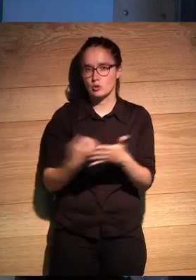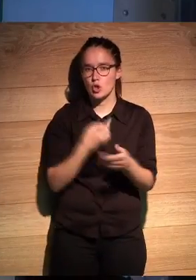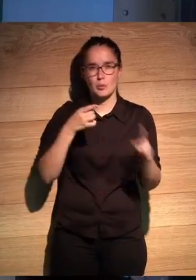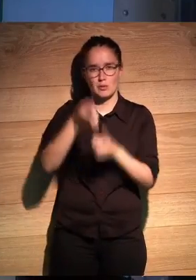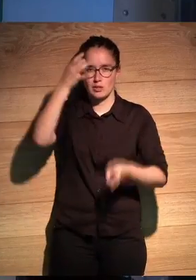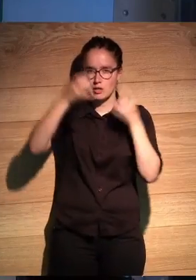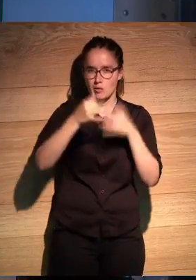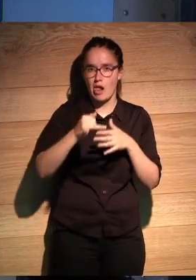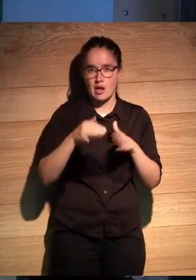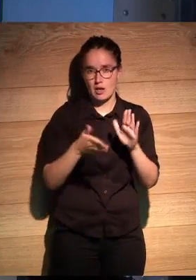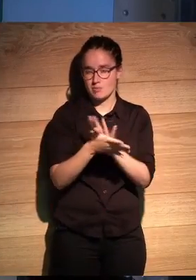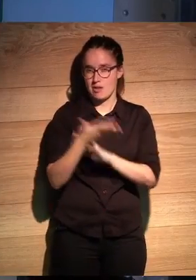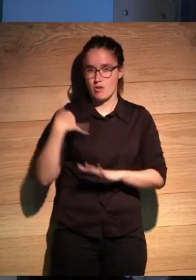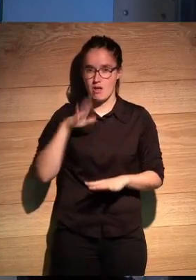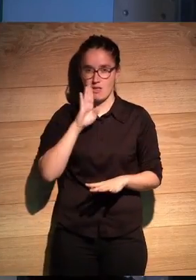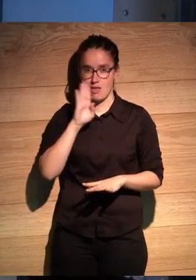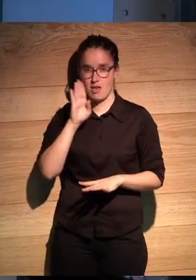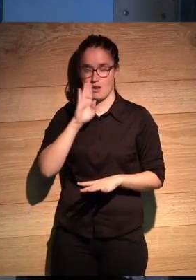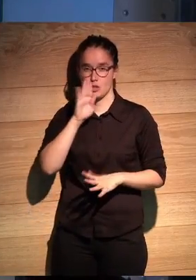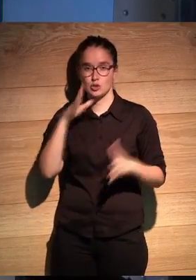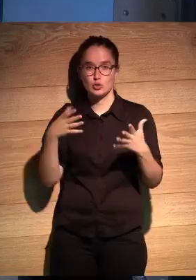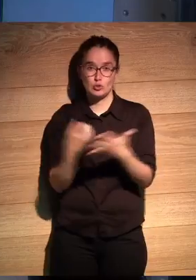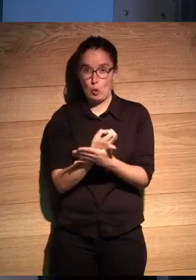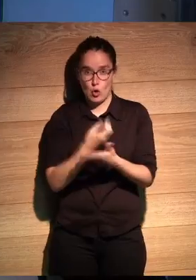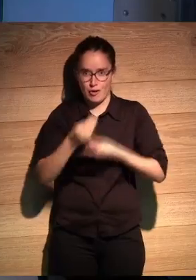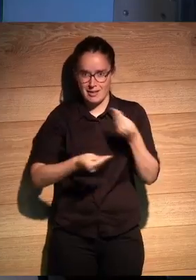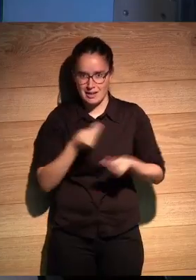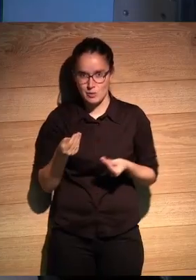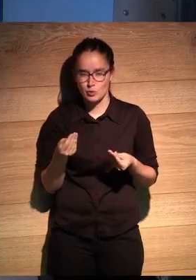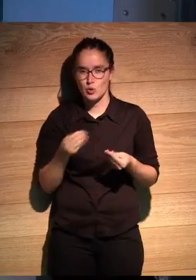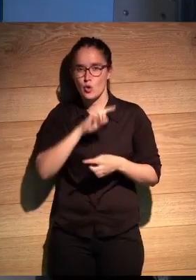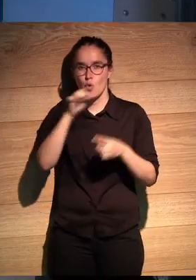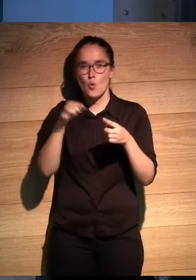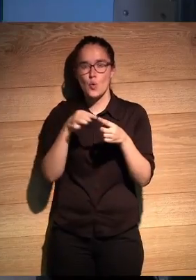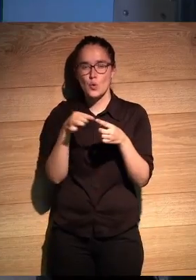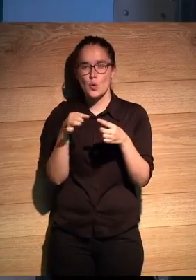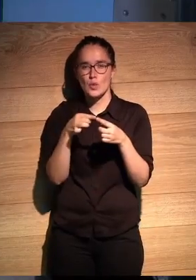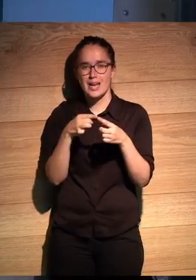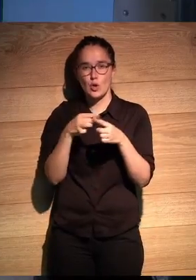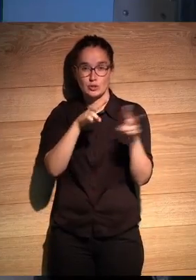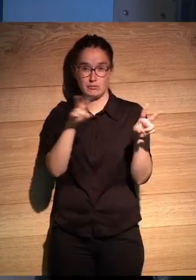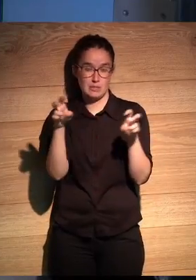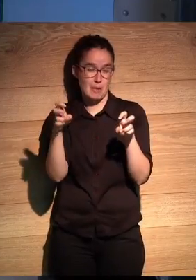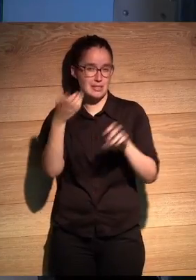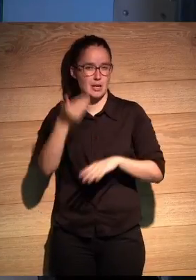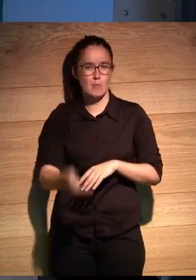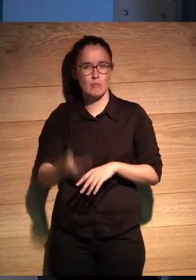objetivos creativos que ha explicado ahora Pat y que hemos ido viendo de todo ese universo que hay detrás, uno de los aspectos clave que se